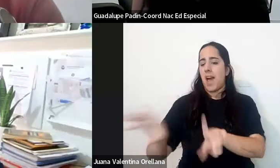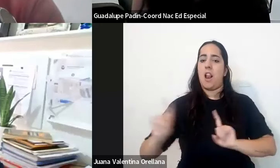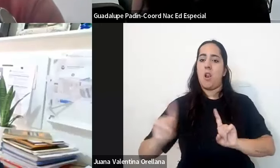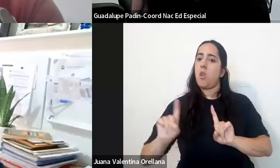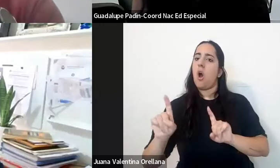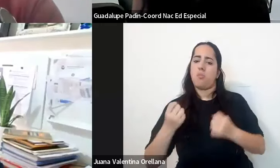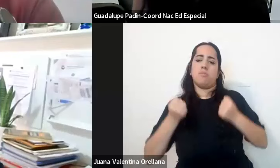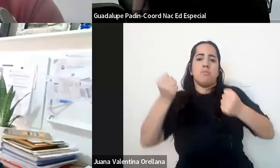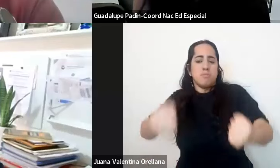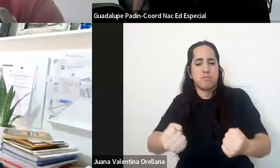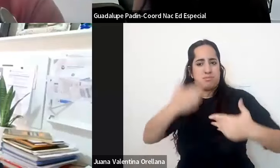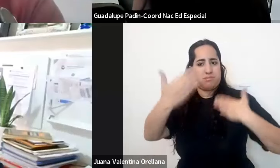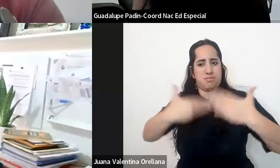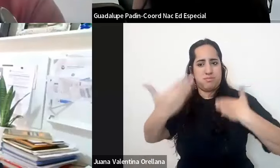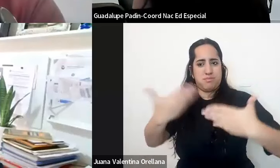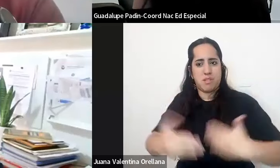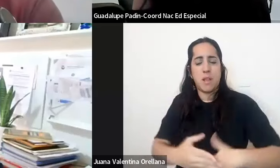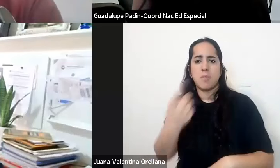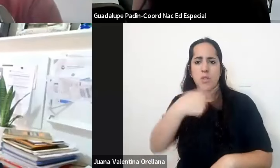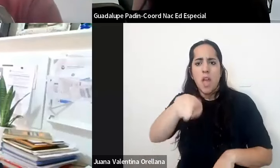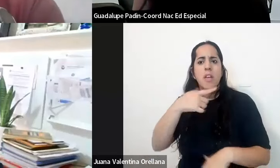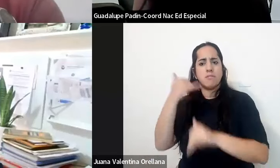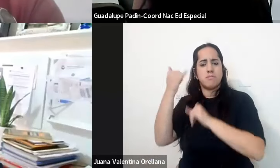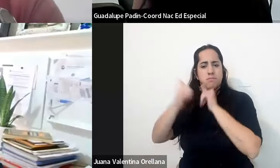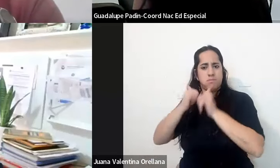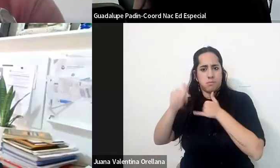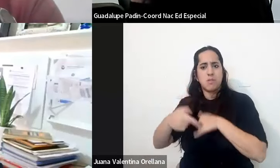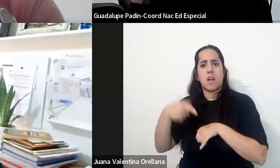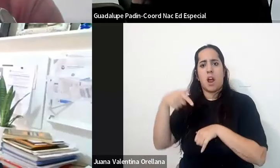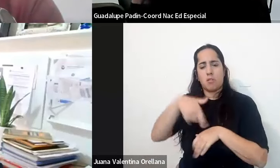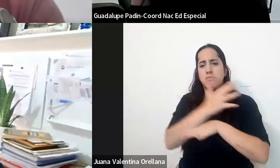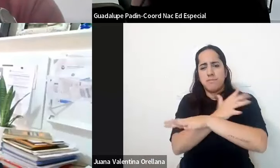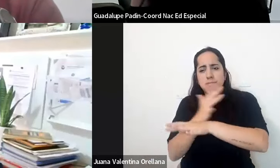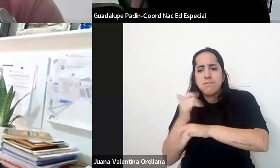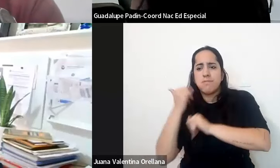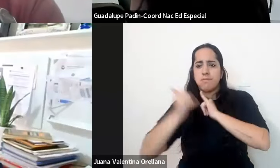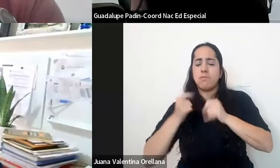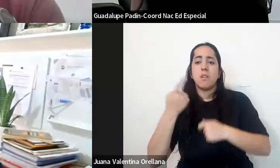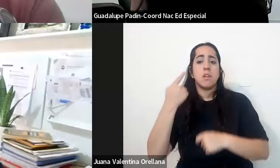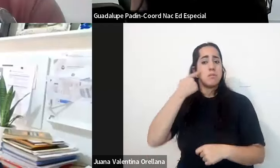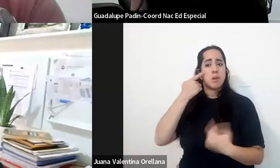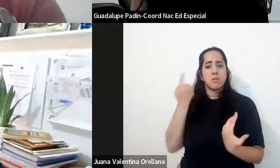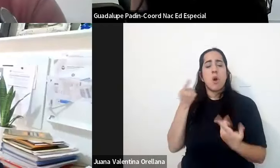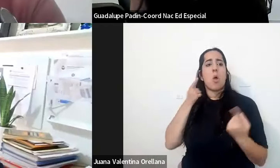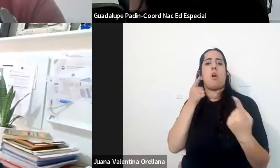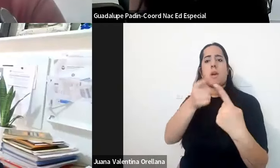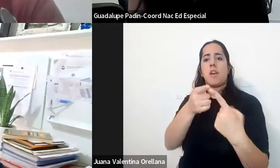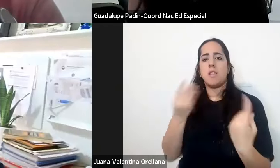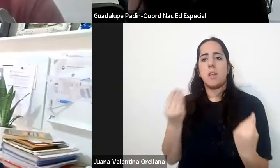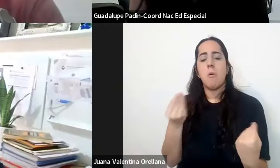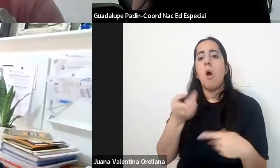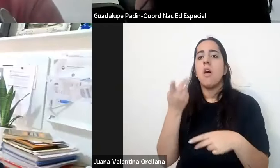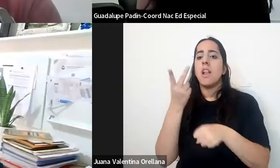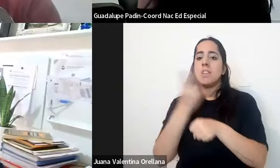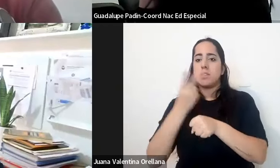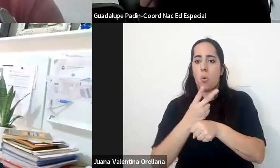ustedes lo comentaron en toda la presentación y lo que vemos que fue el nuevo desafío por el nivel secundario